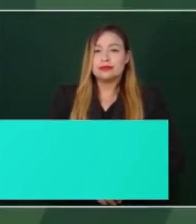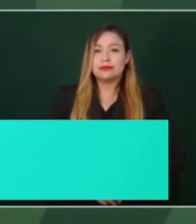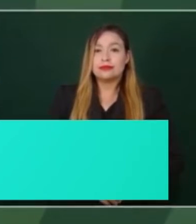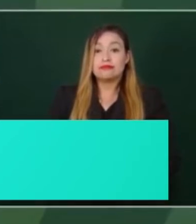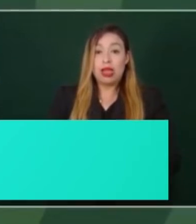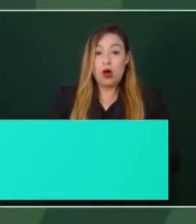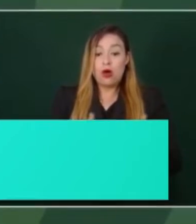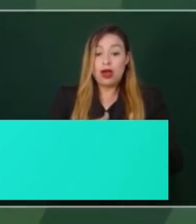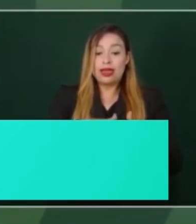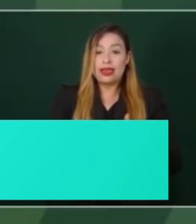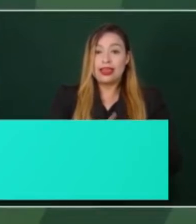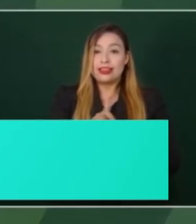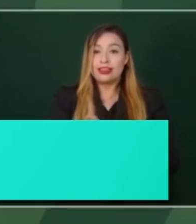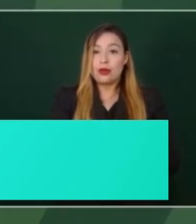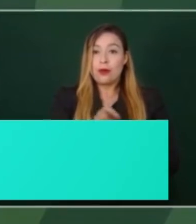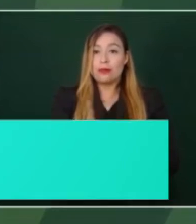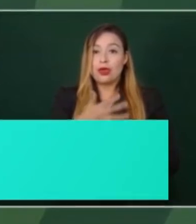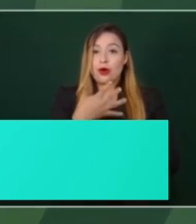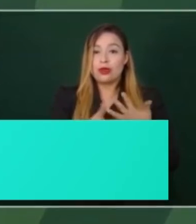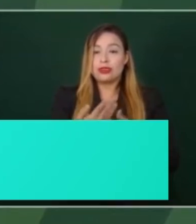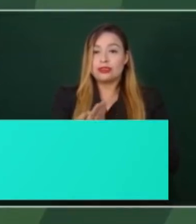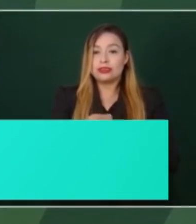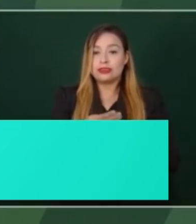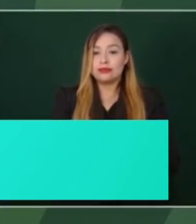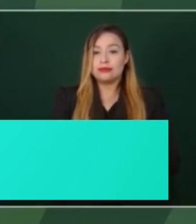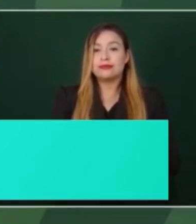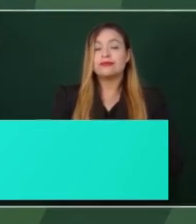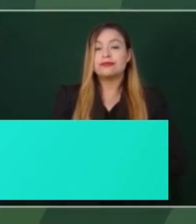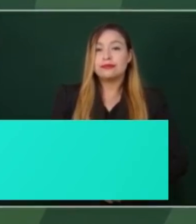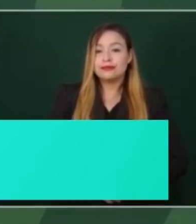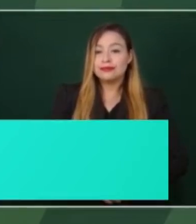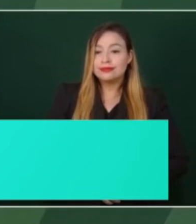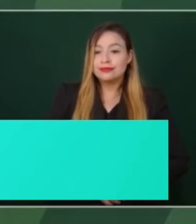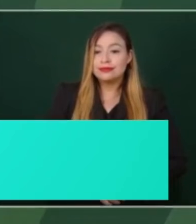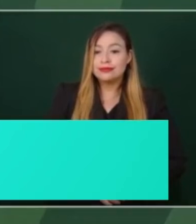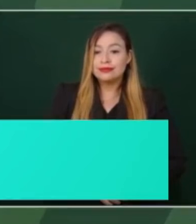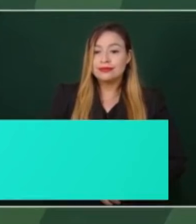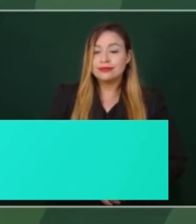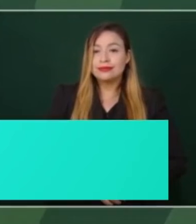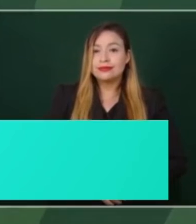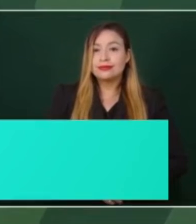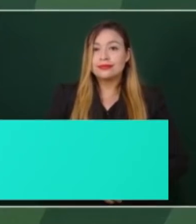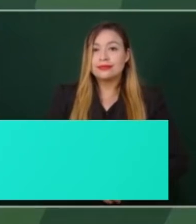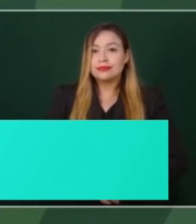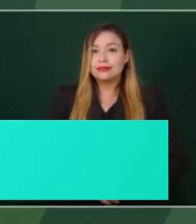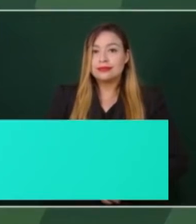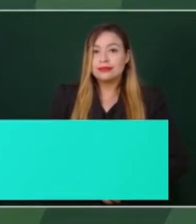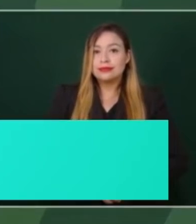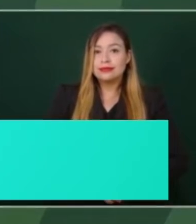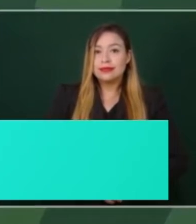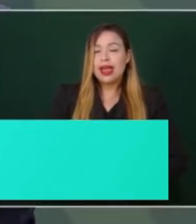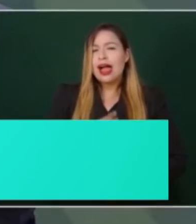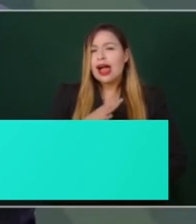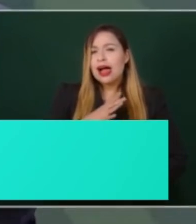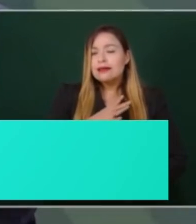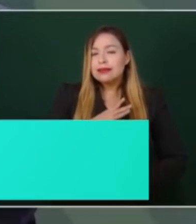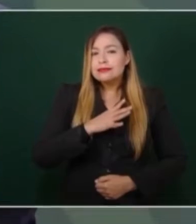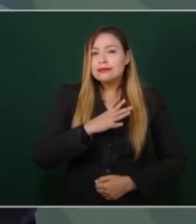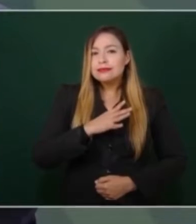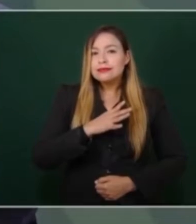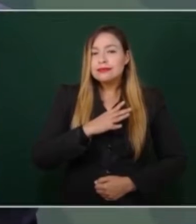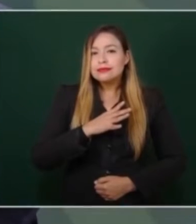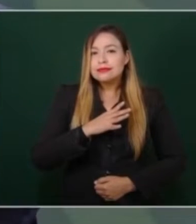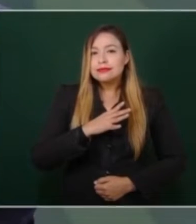vamos a dar a conocer cómo se está haciendo un esfuerzo